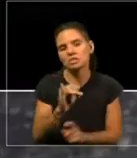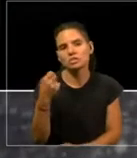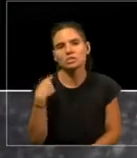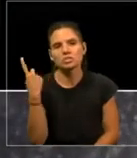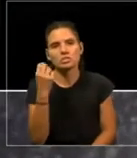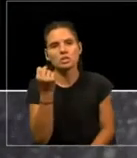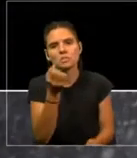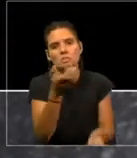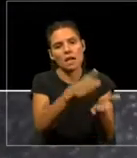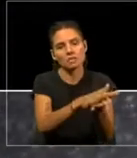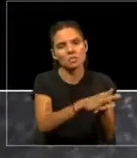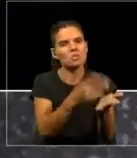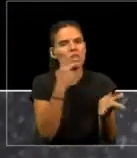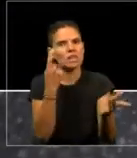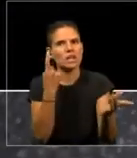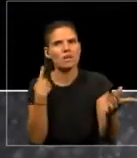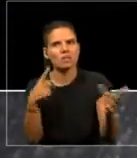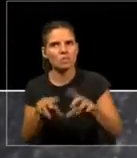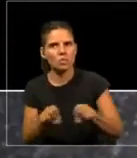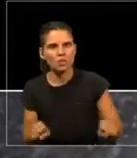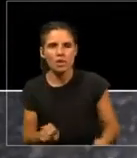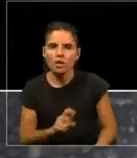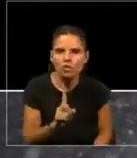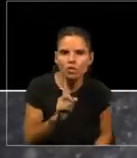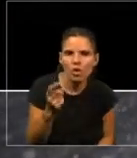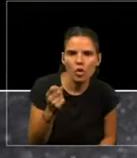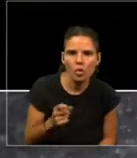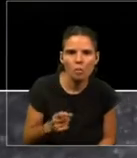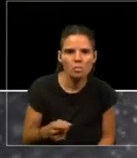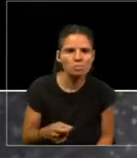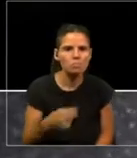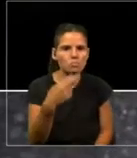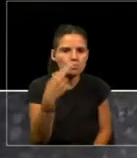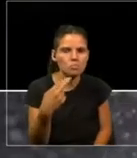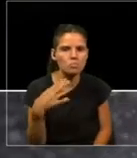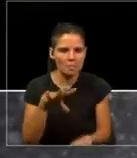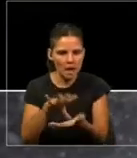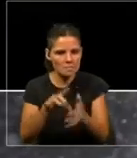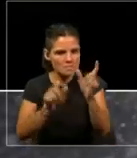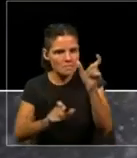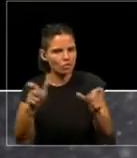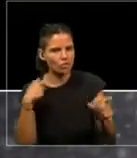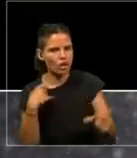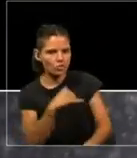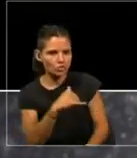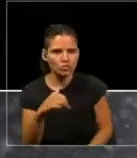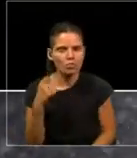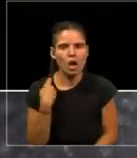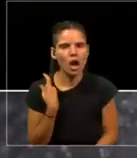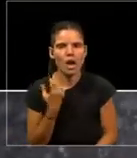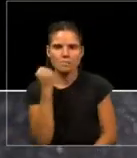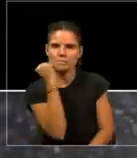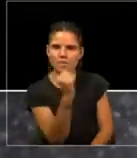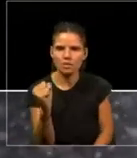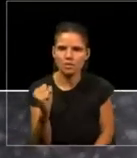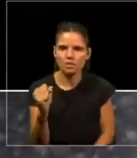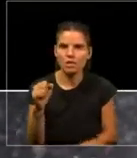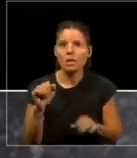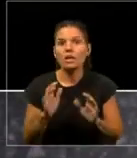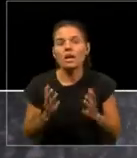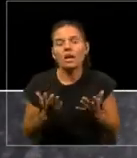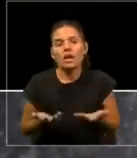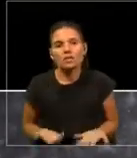no estaban de acuerdo con ellos. No, mató a su propia gente. Y por supuesto, Ucrania está enojada. ¿Y qué dice ahí?